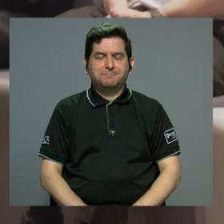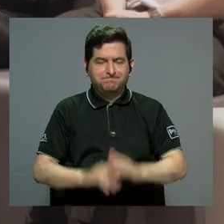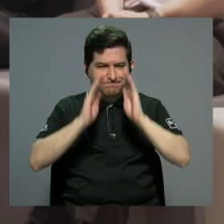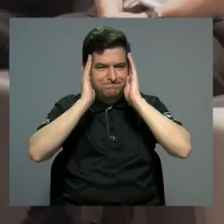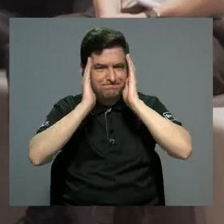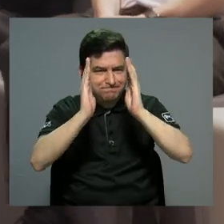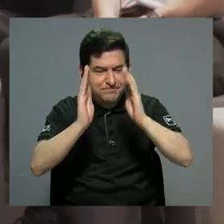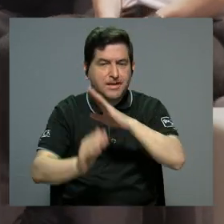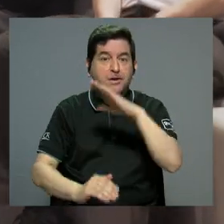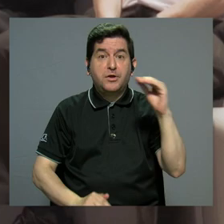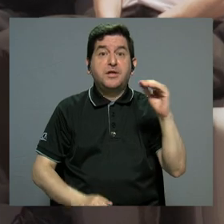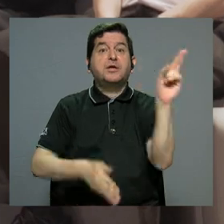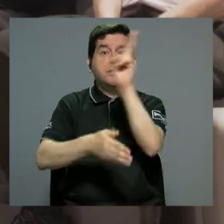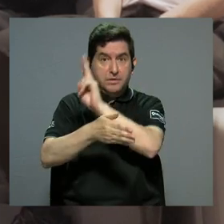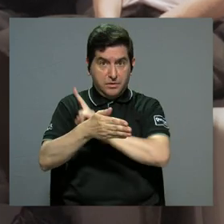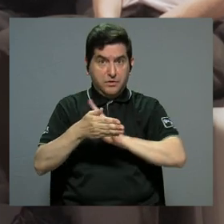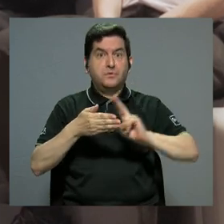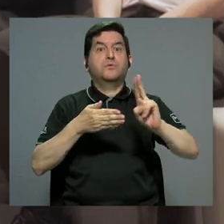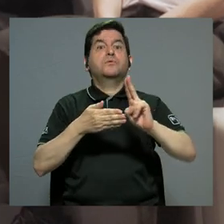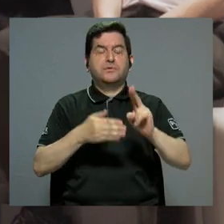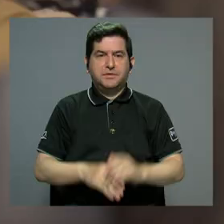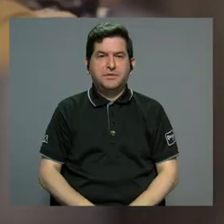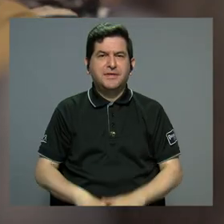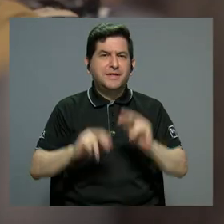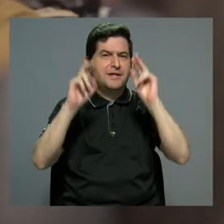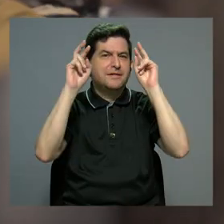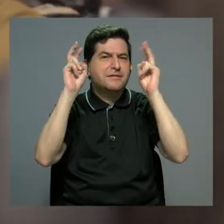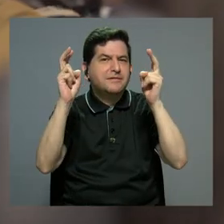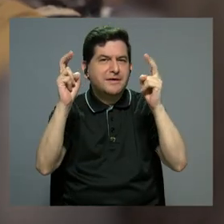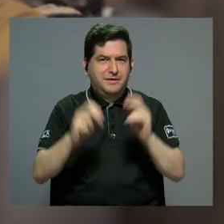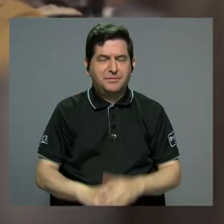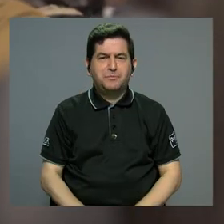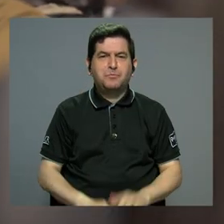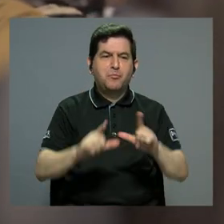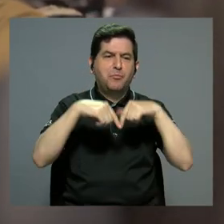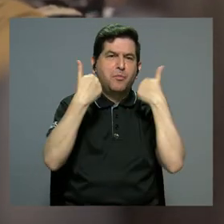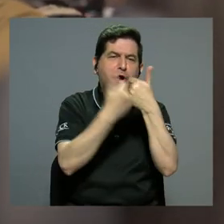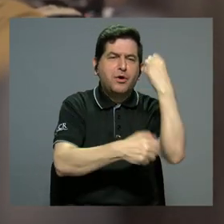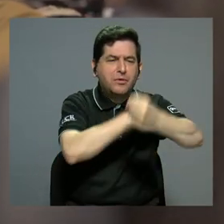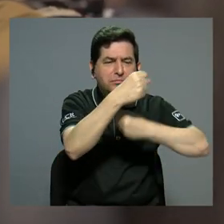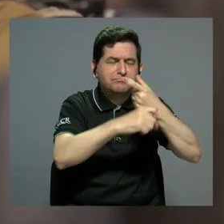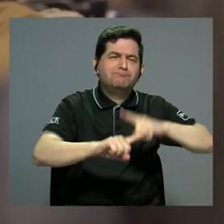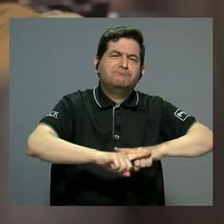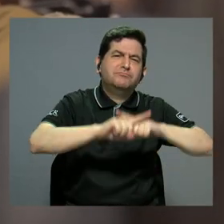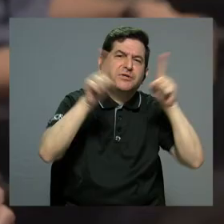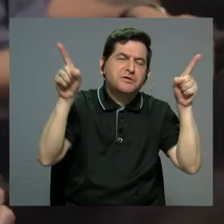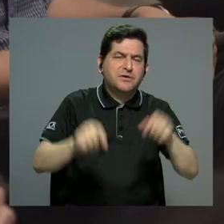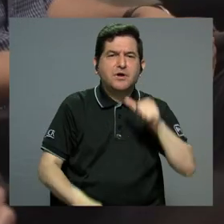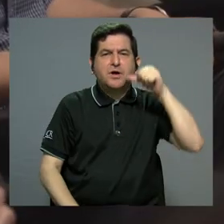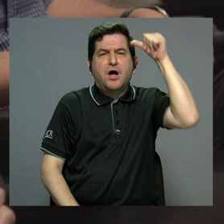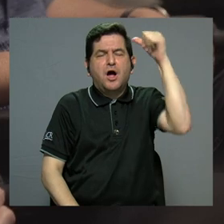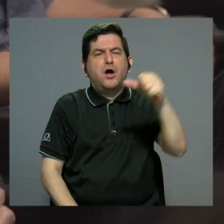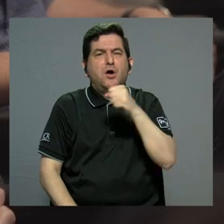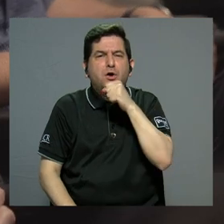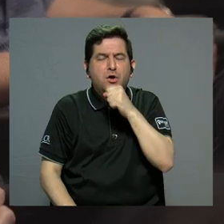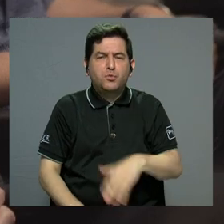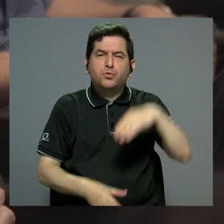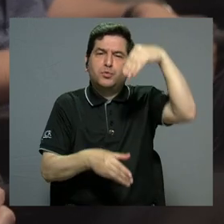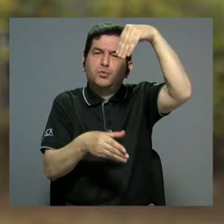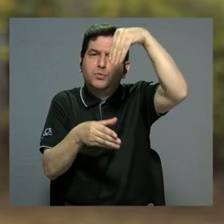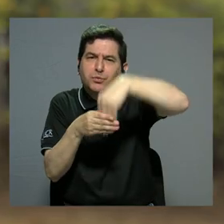abordar y como universidad ese tema de grupos de etarios diferentes, adulto mayor,